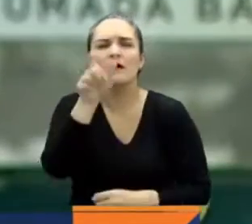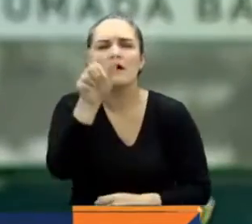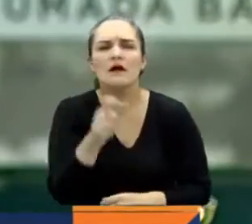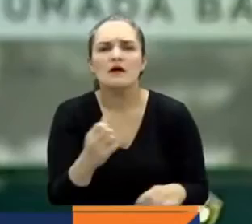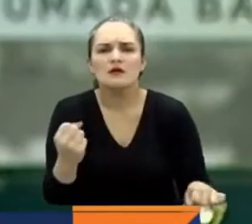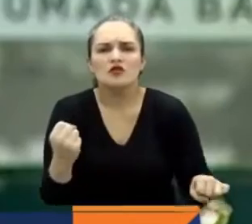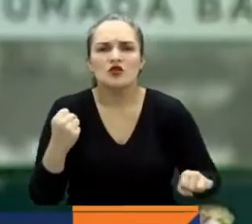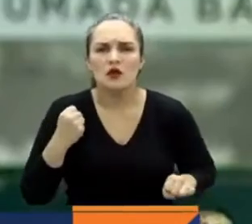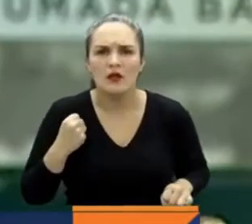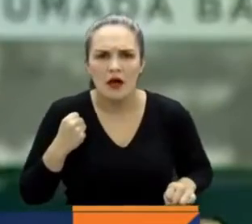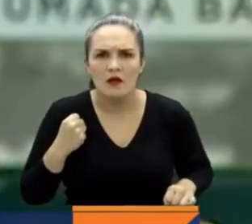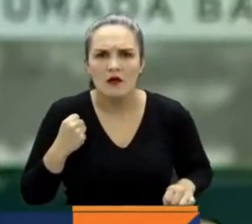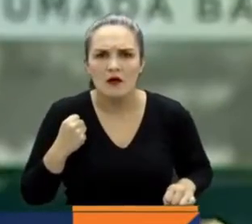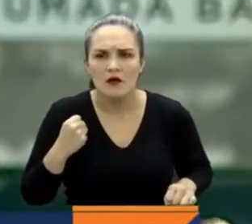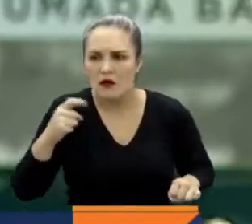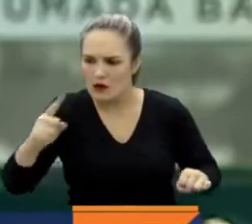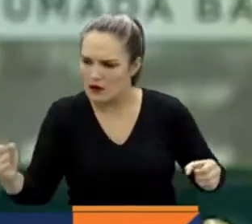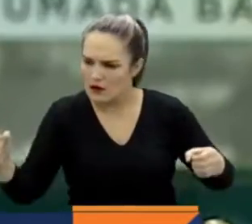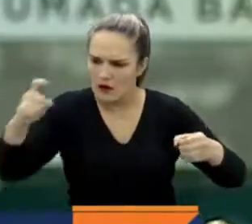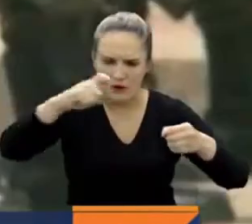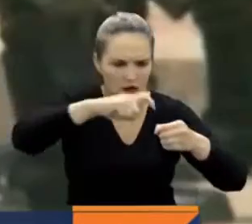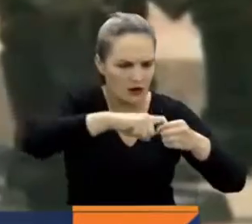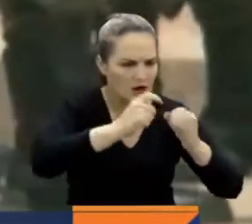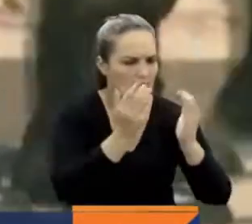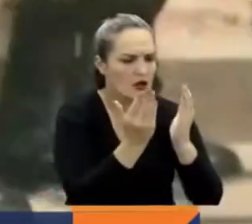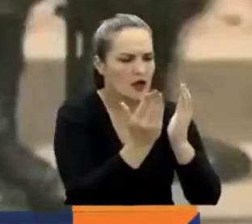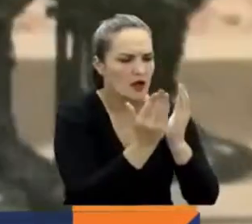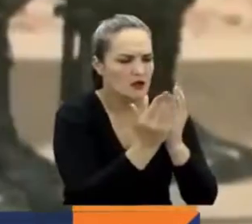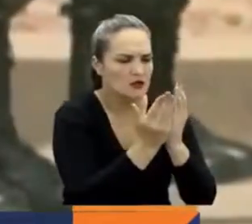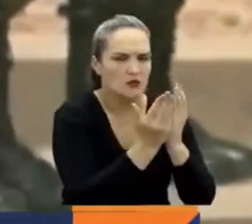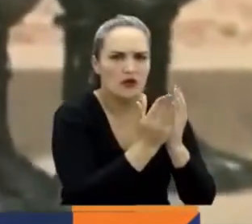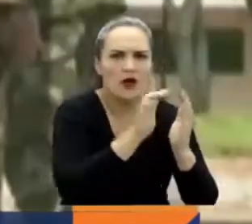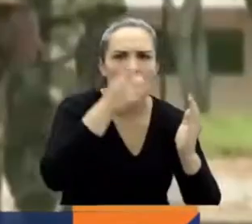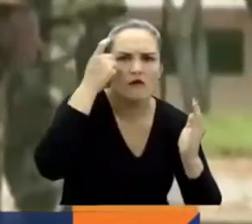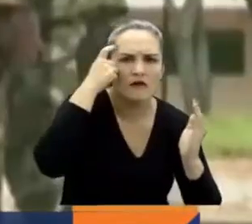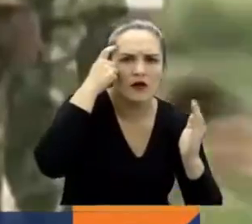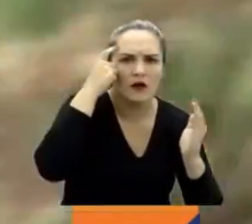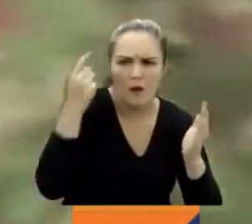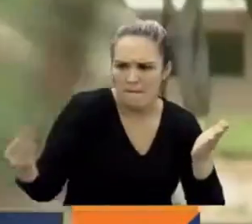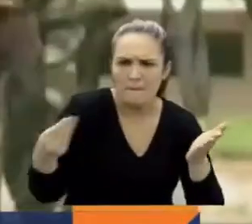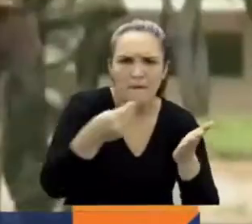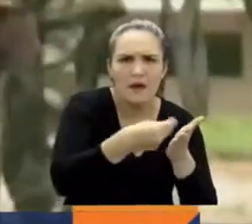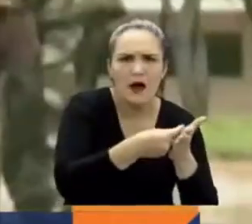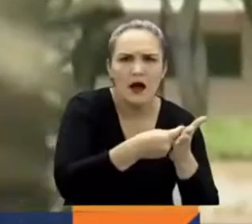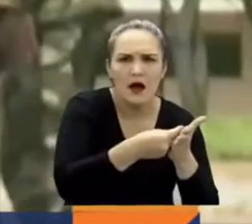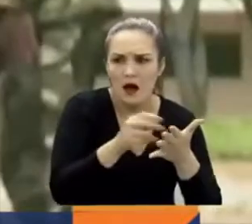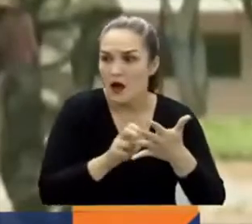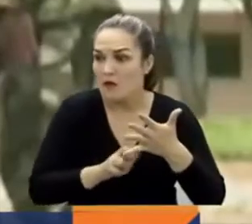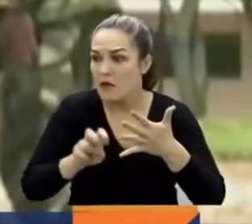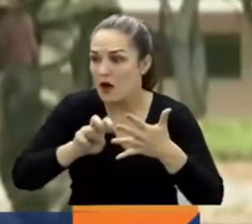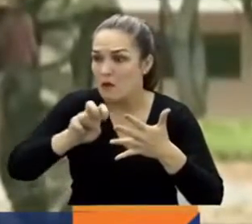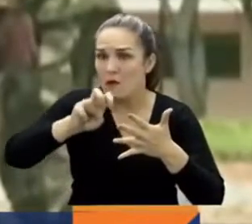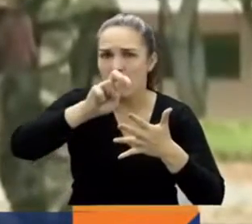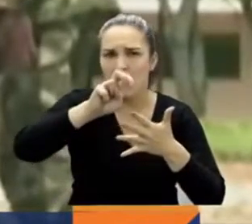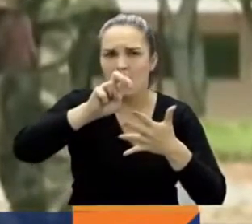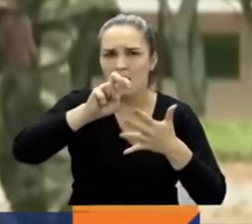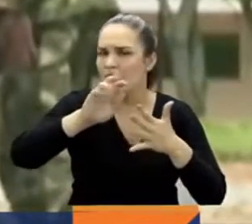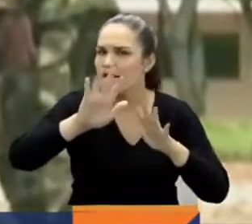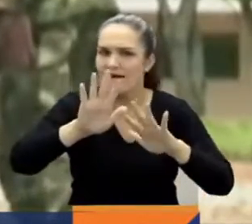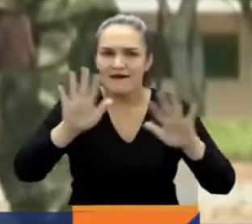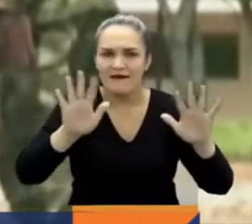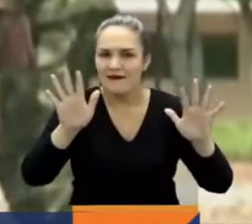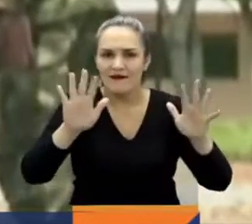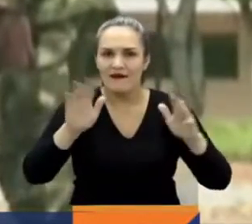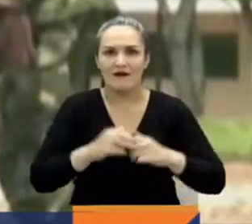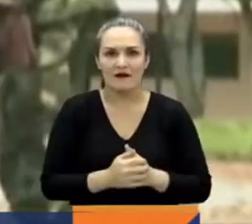en una institución pública para que pueda ascender? Si quitamos los costos económicos del equipo, de las